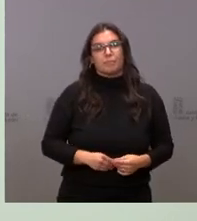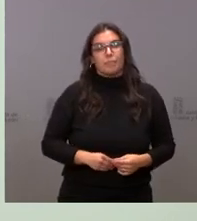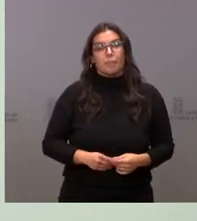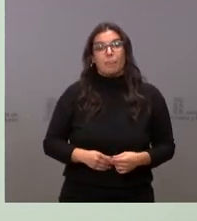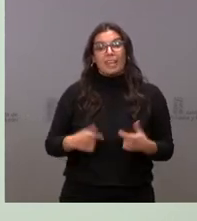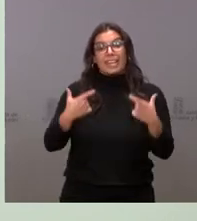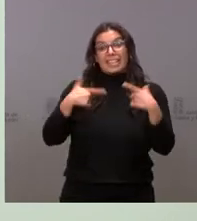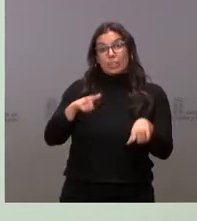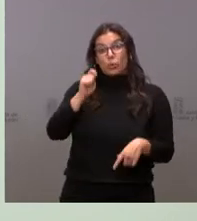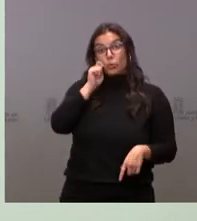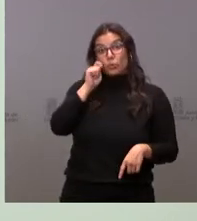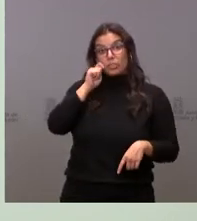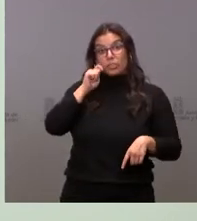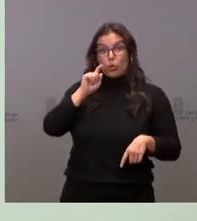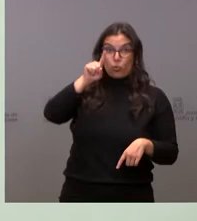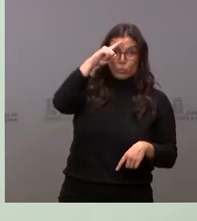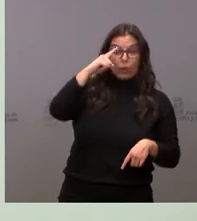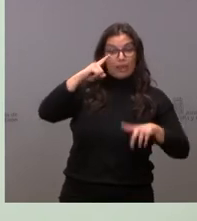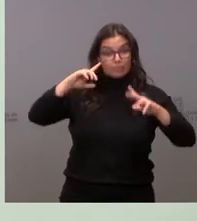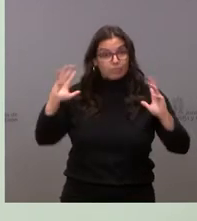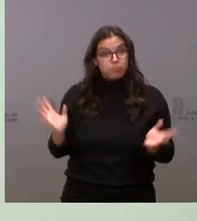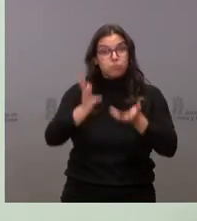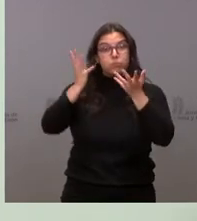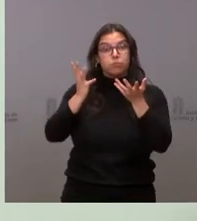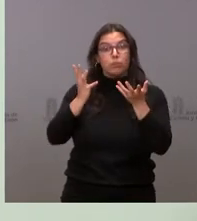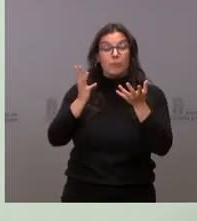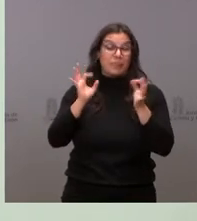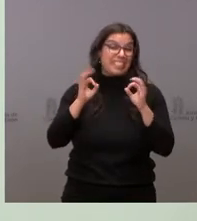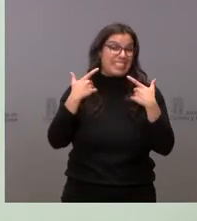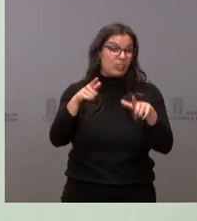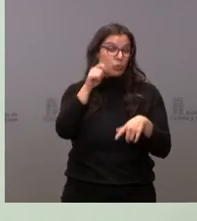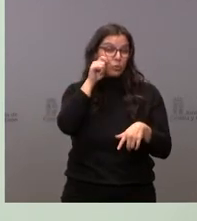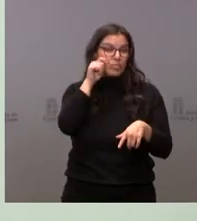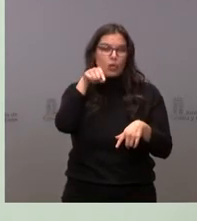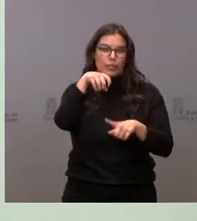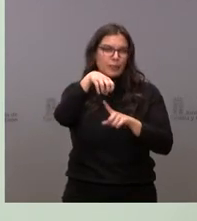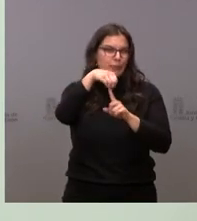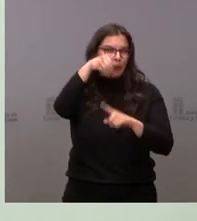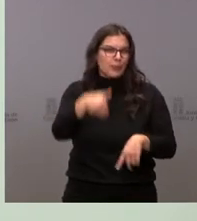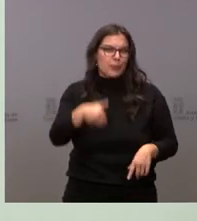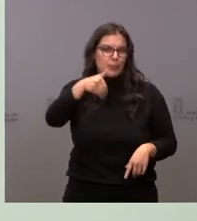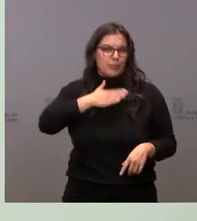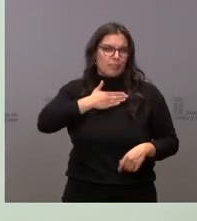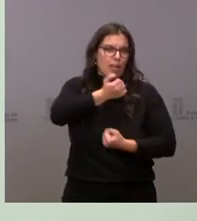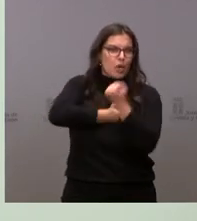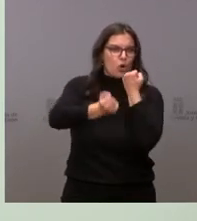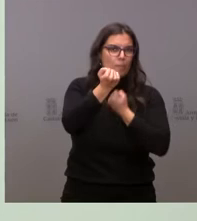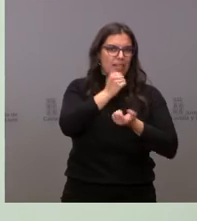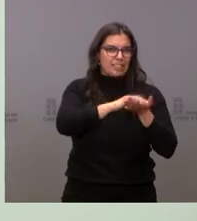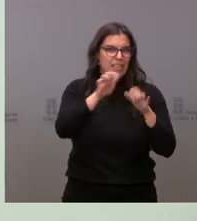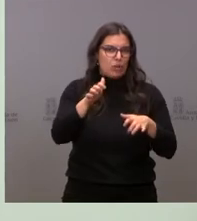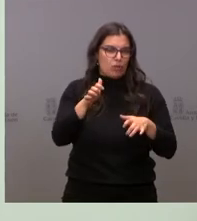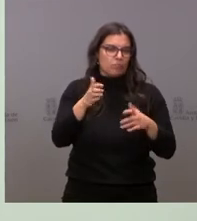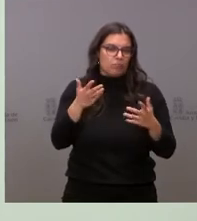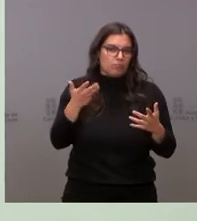sector turístico y cultural, que es uno de los puntales de la economía de Castilla y León